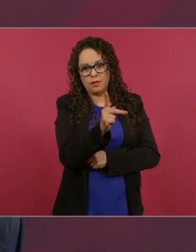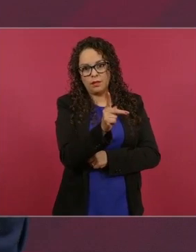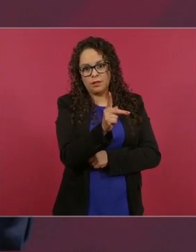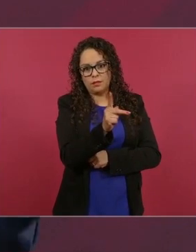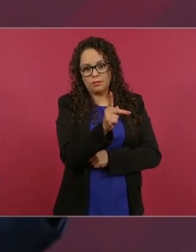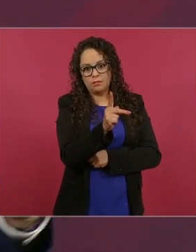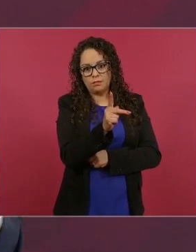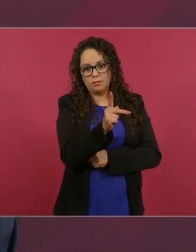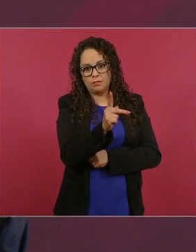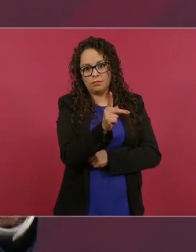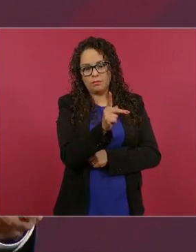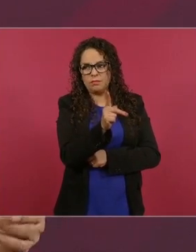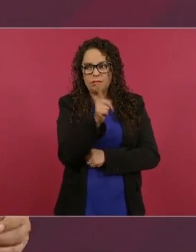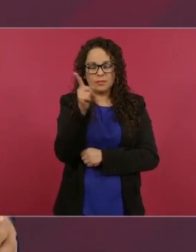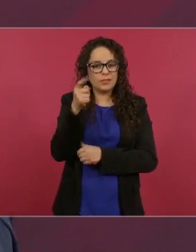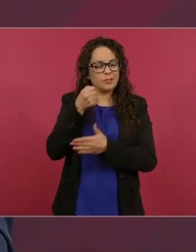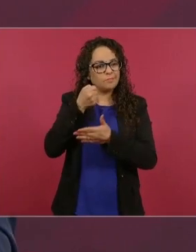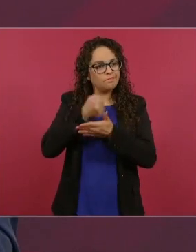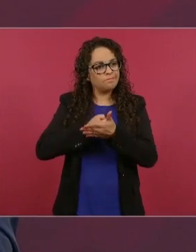buscaba